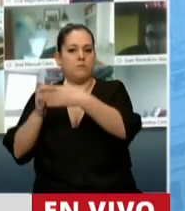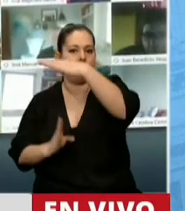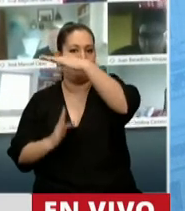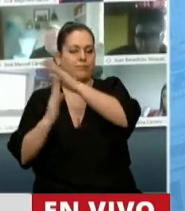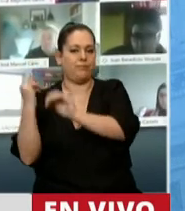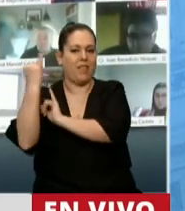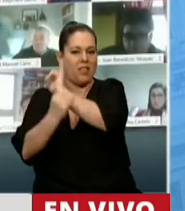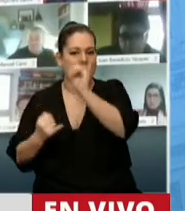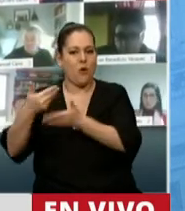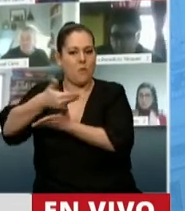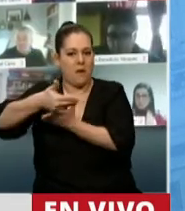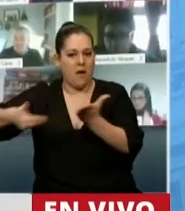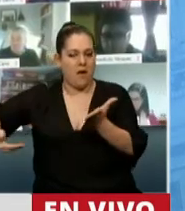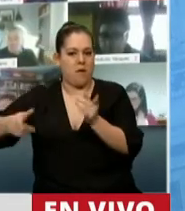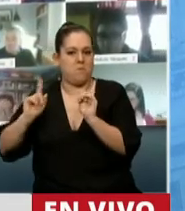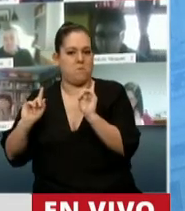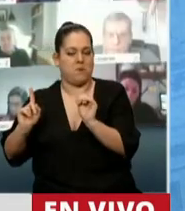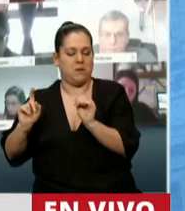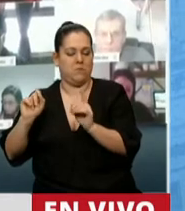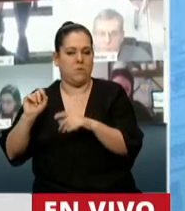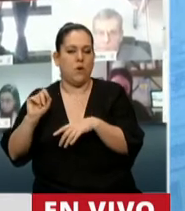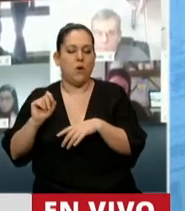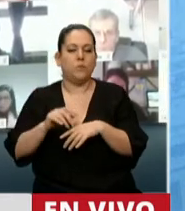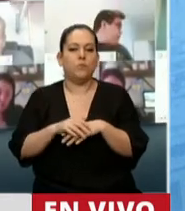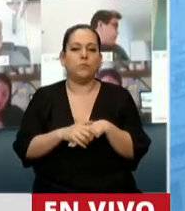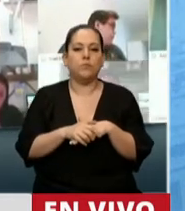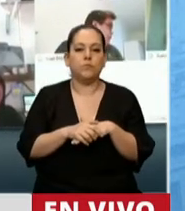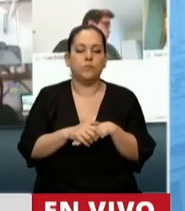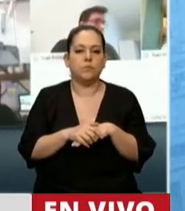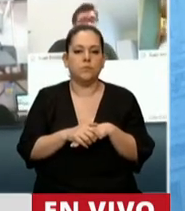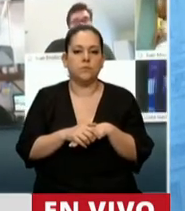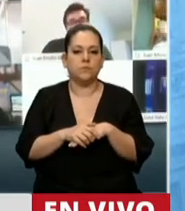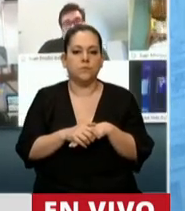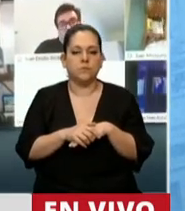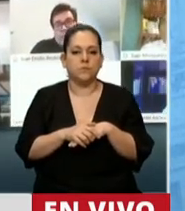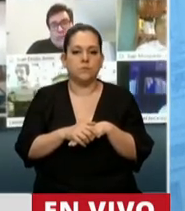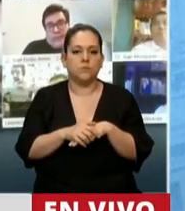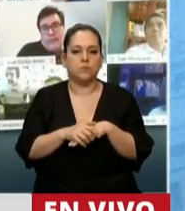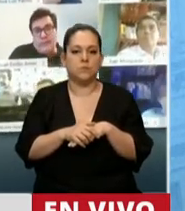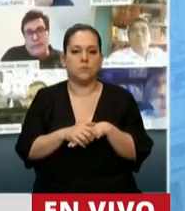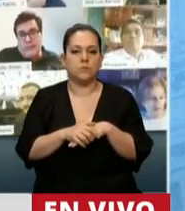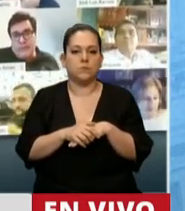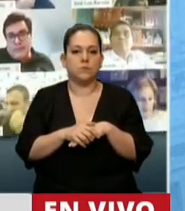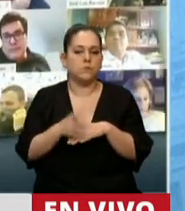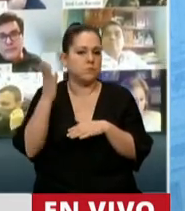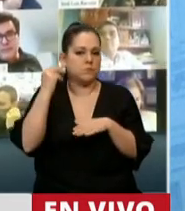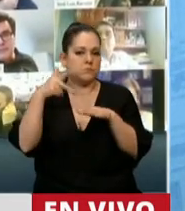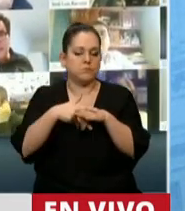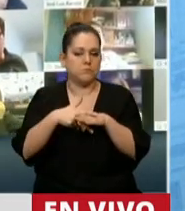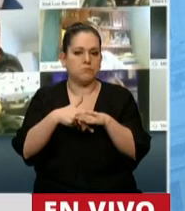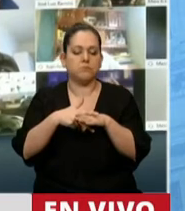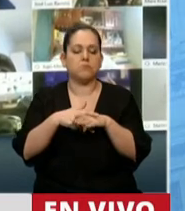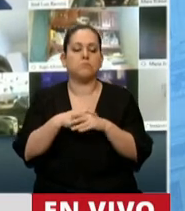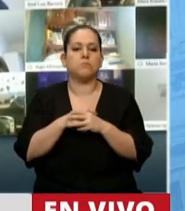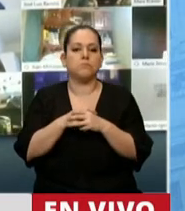bancada.